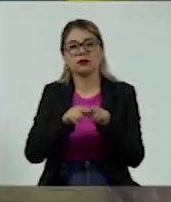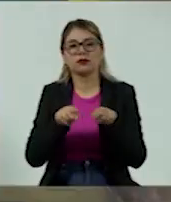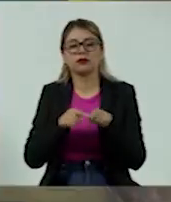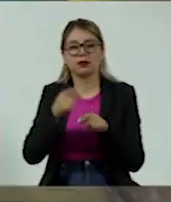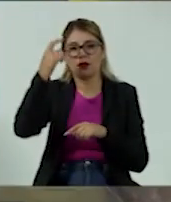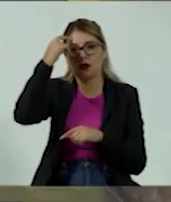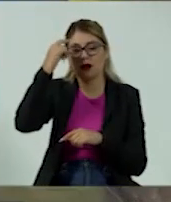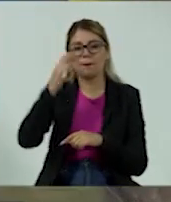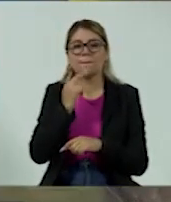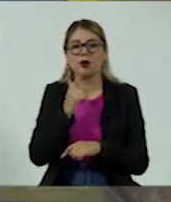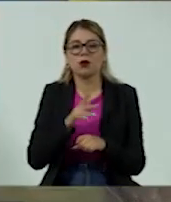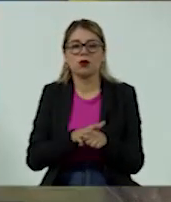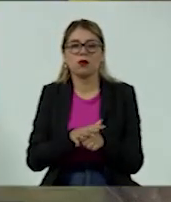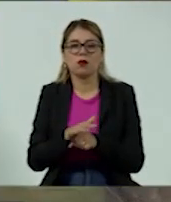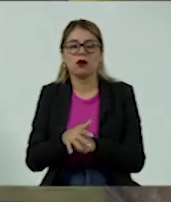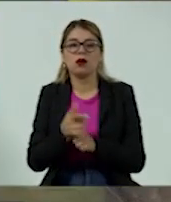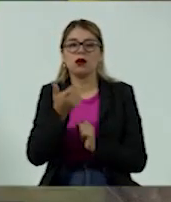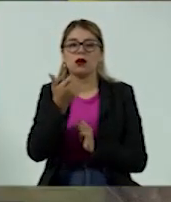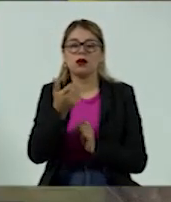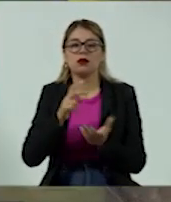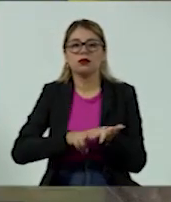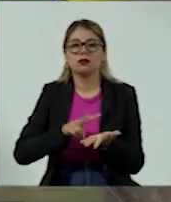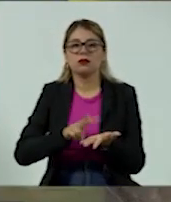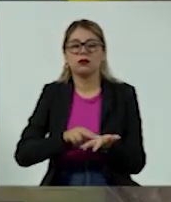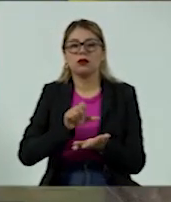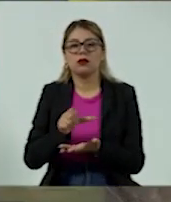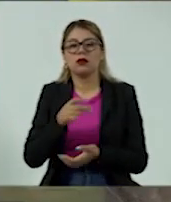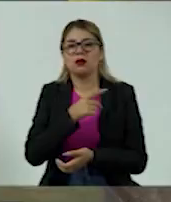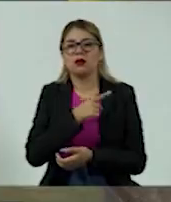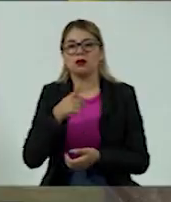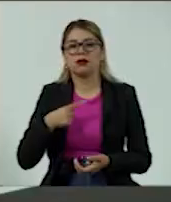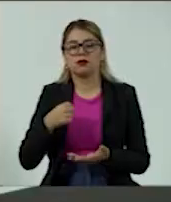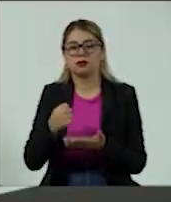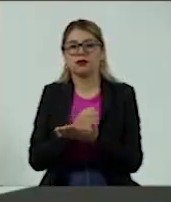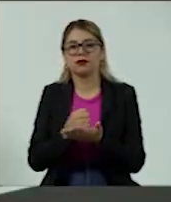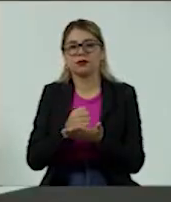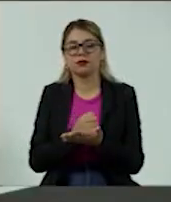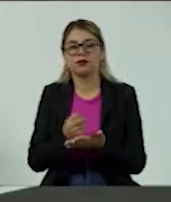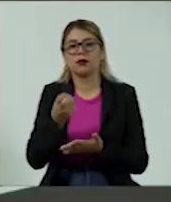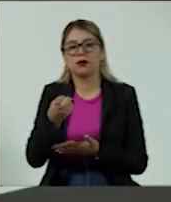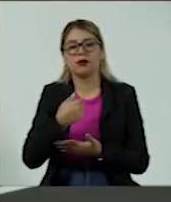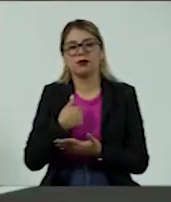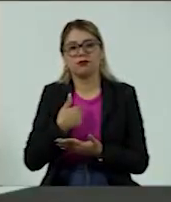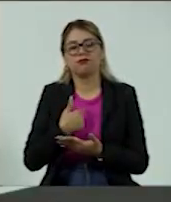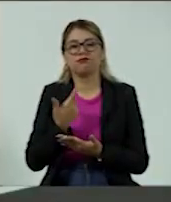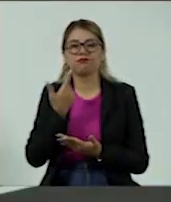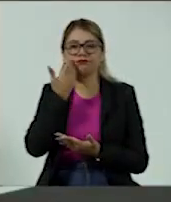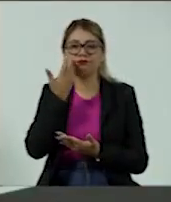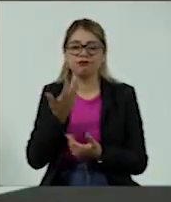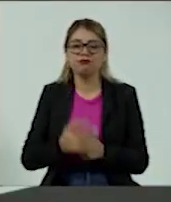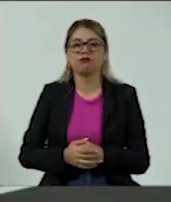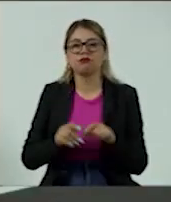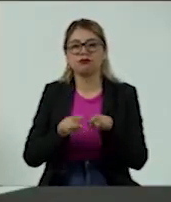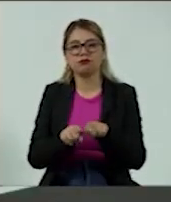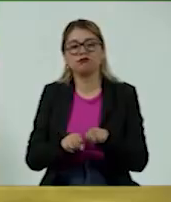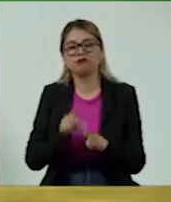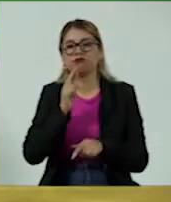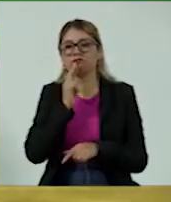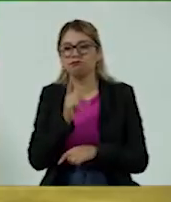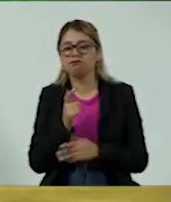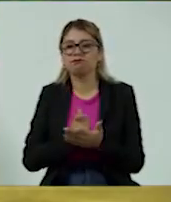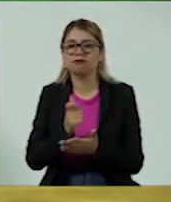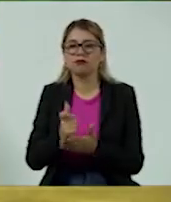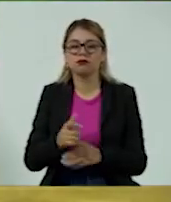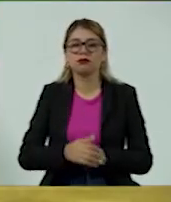mejor cuál es el costo de la deuda o de la tarjeta de crédito que estoy por contratar y así tener unas mejores finanzas.